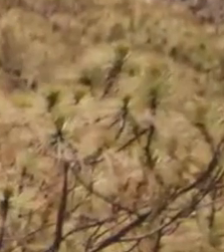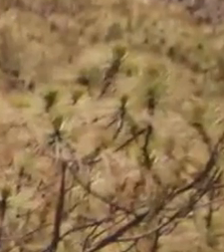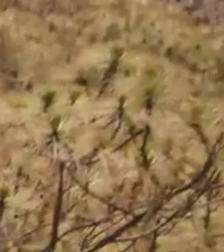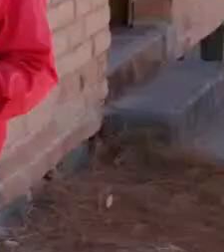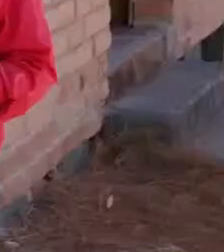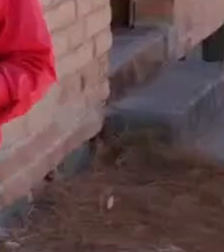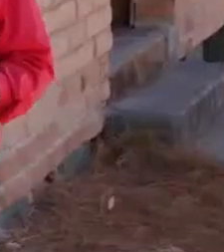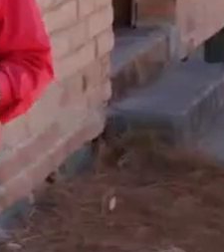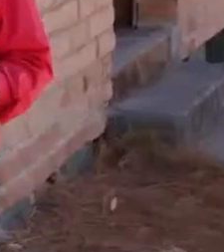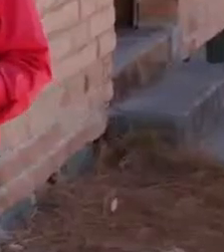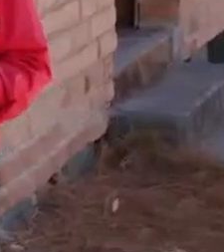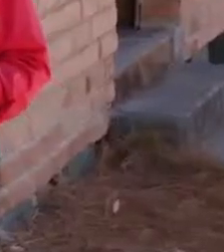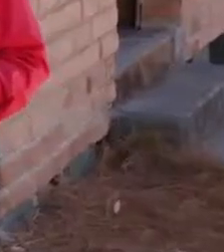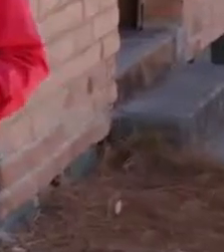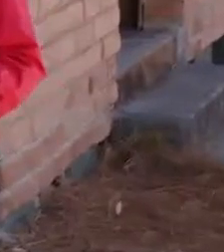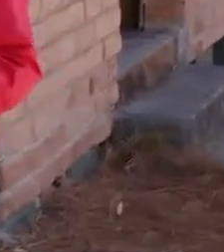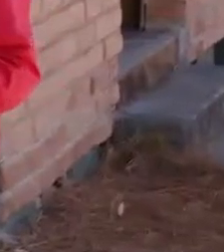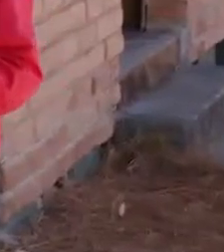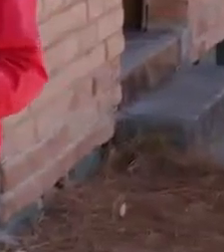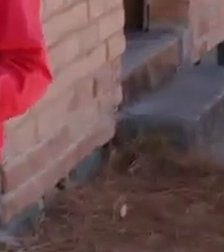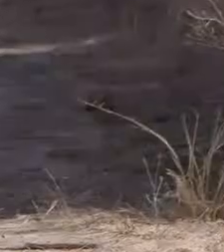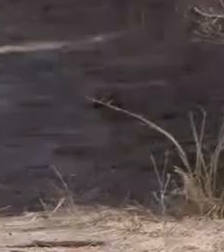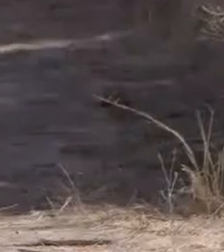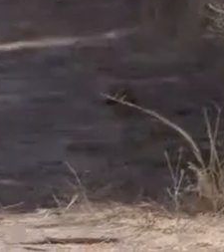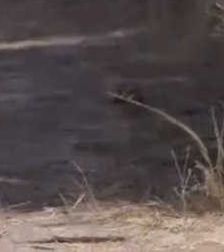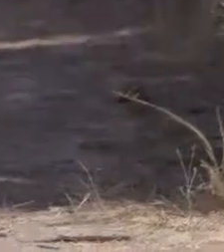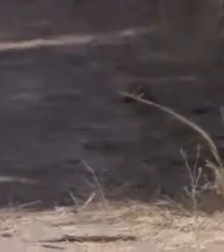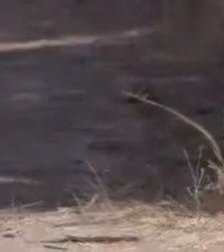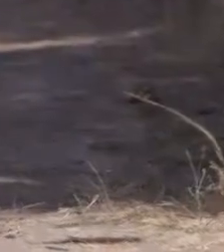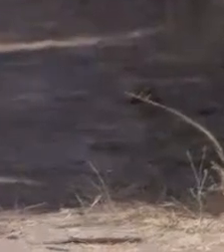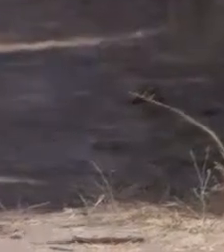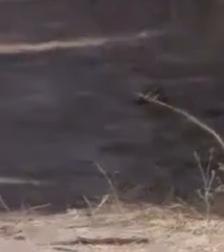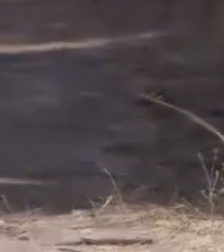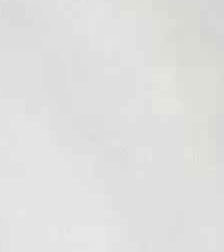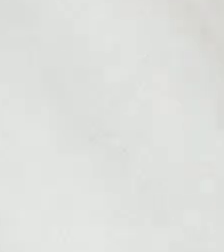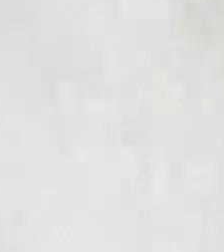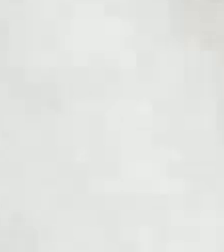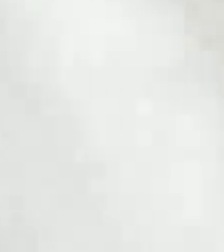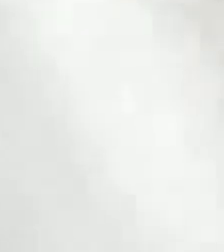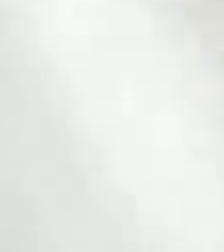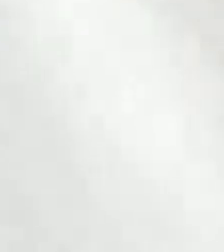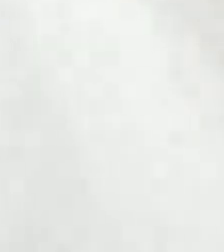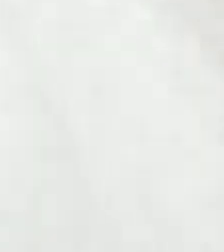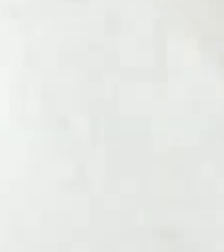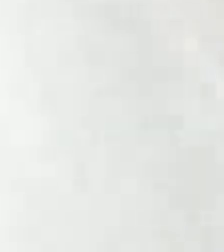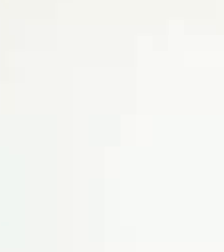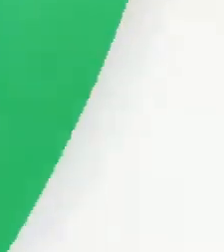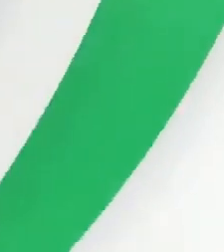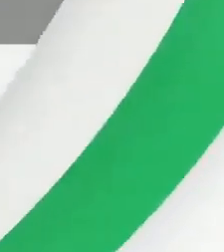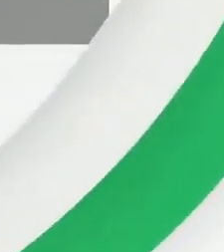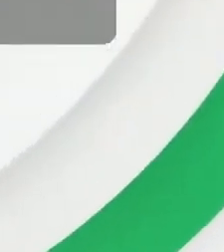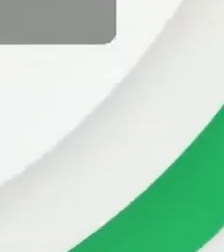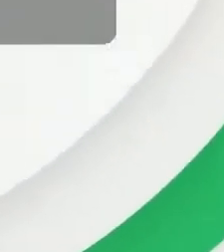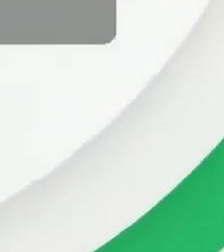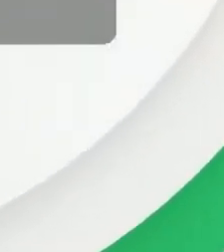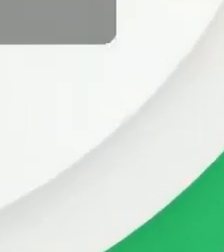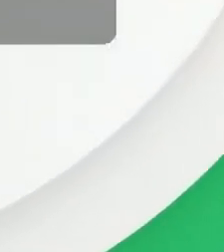quemas en predios cercanos. Avisa a vecinos de los terrenos. Prevenir es más fácil. Comisión Nacional Forestal.